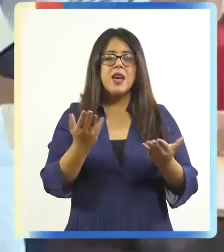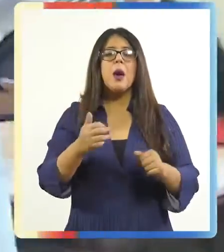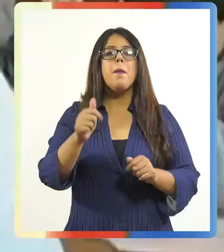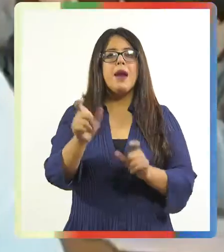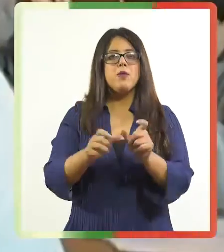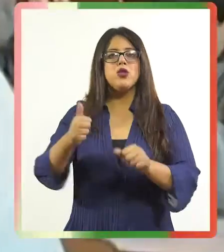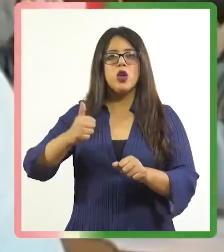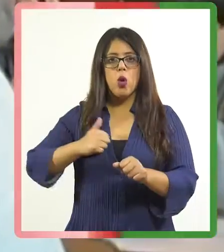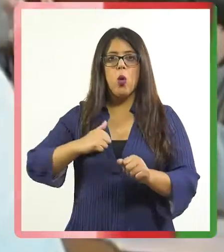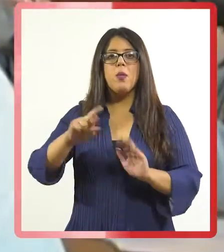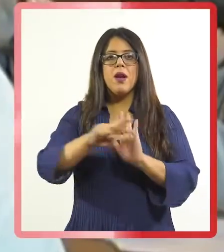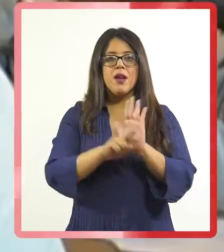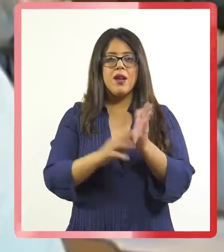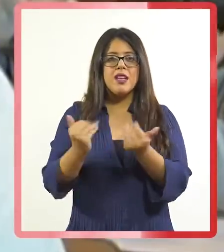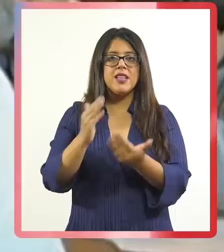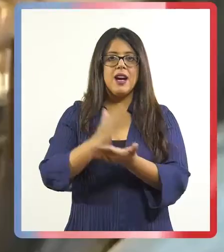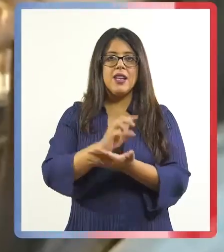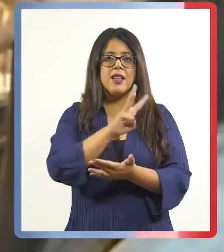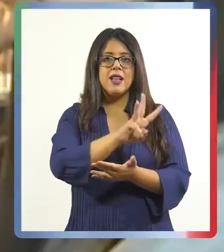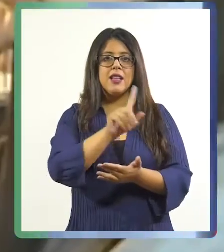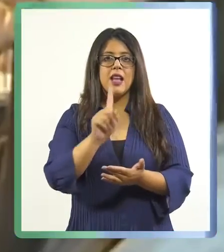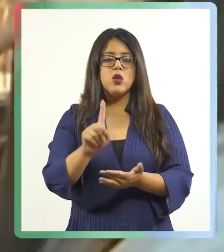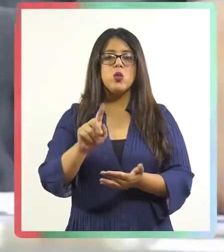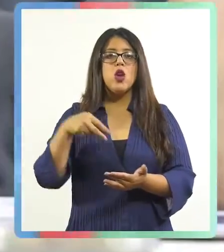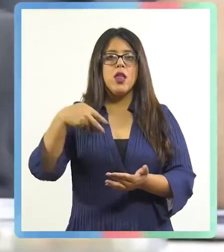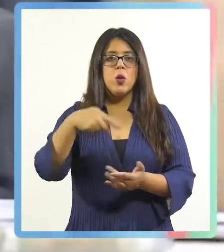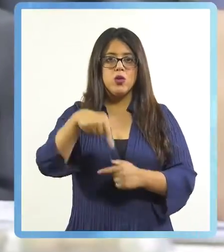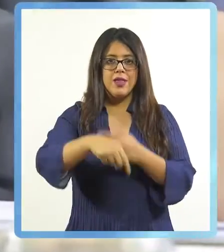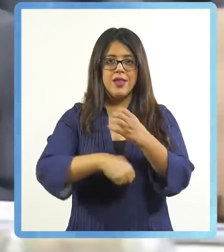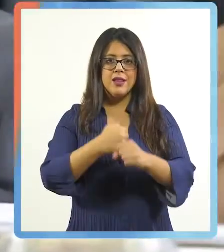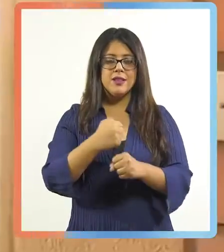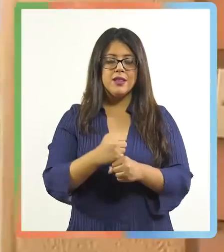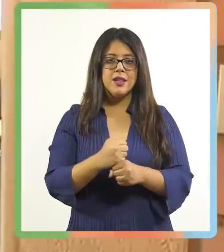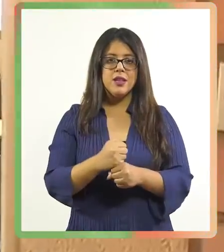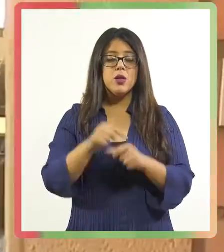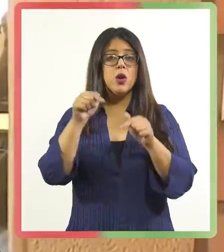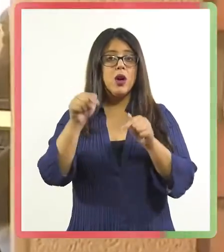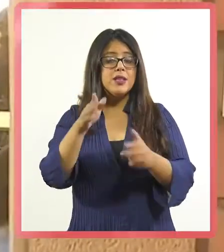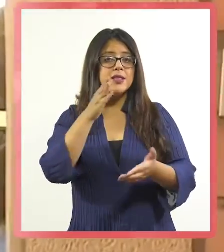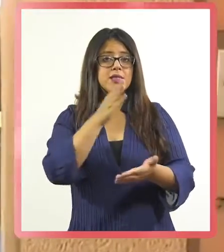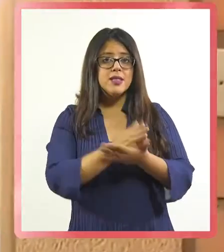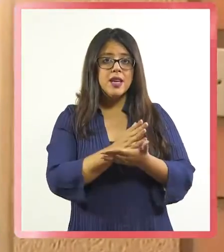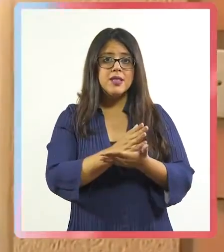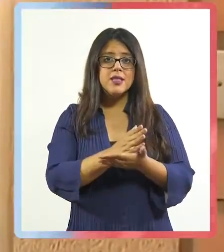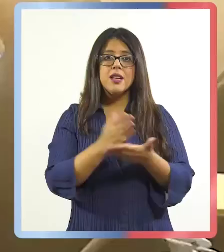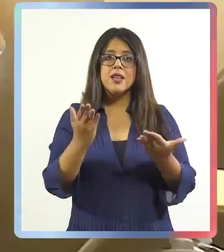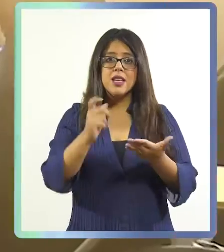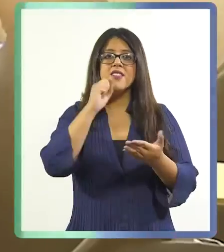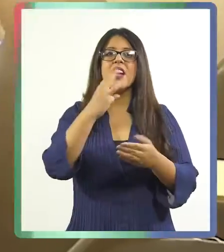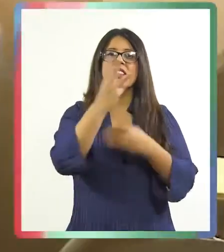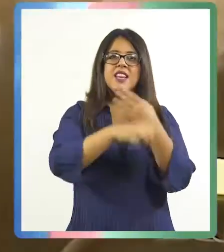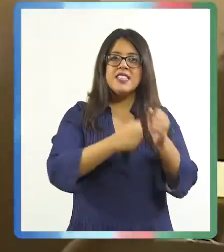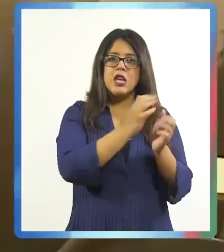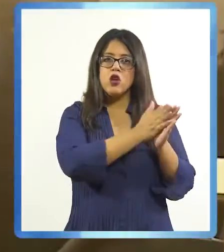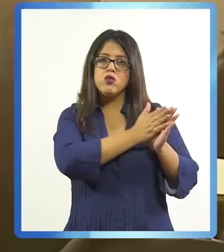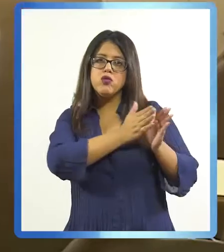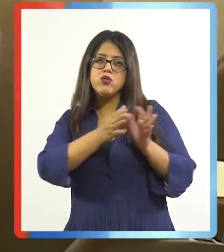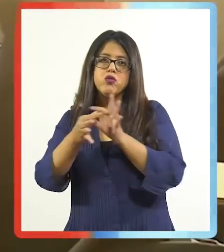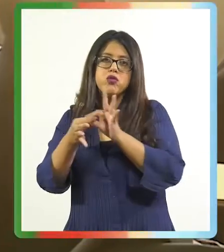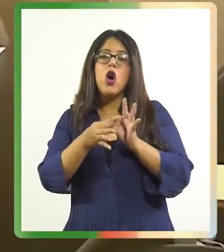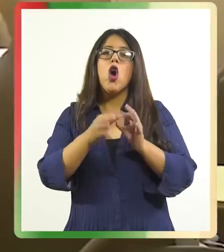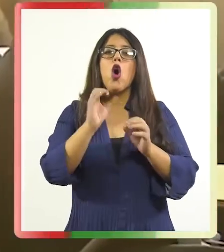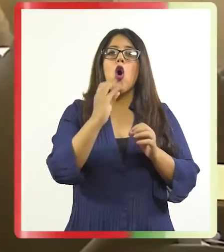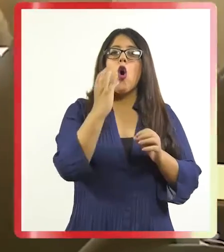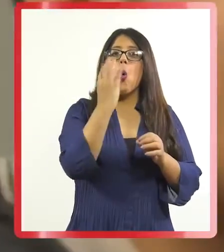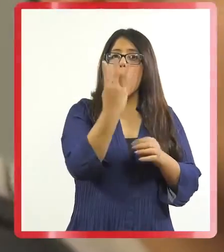oficial y rige para quienes cumplen ciertos requisitos hasta el 31 de julio de este año. Estas exigencias son